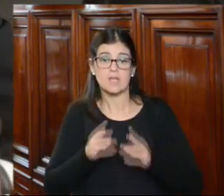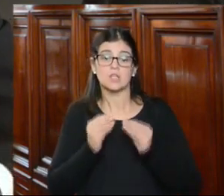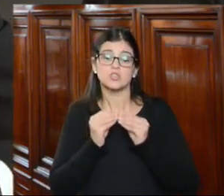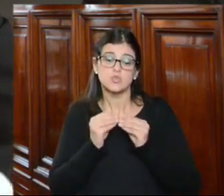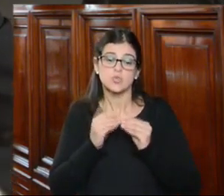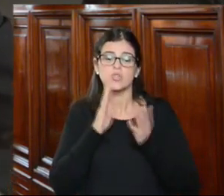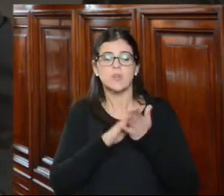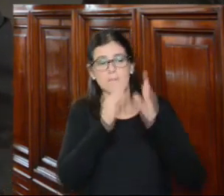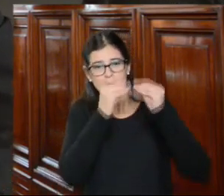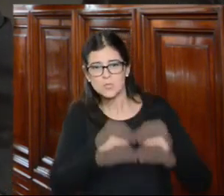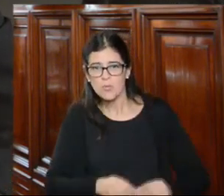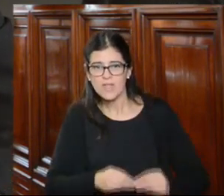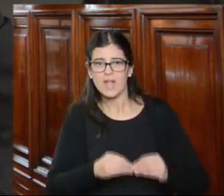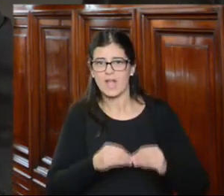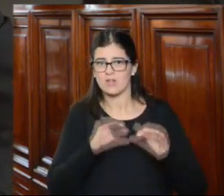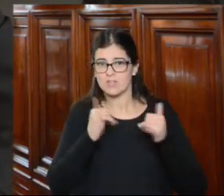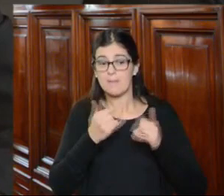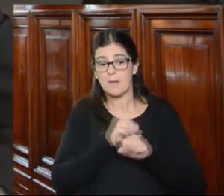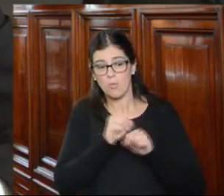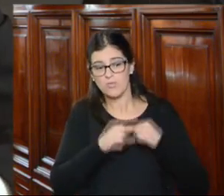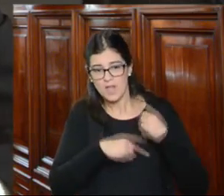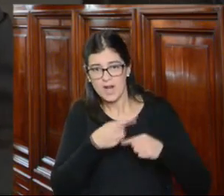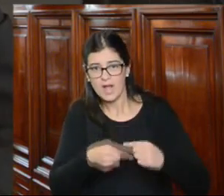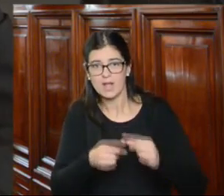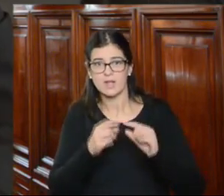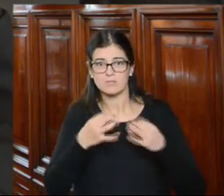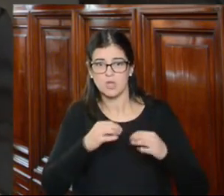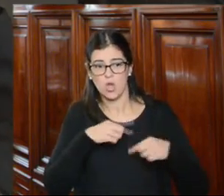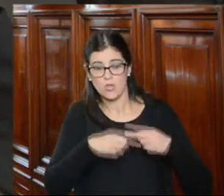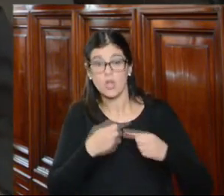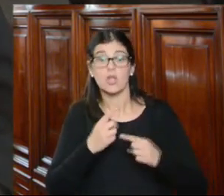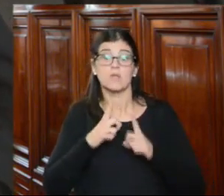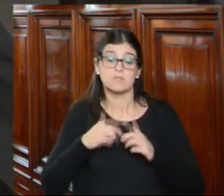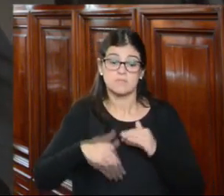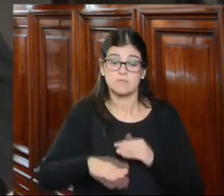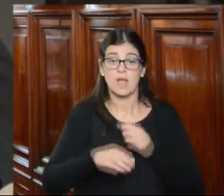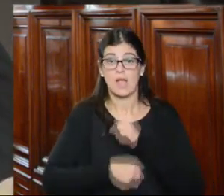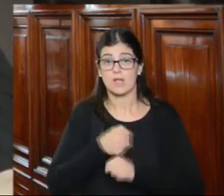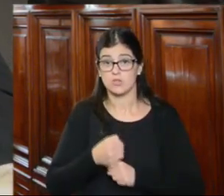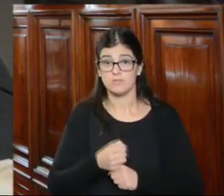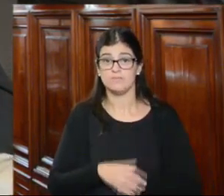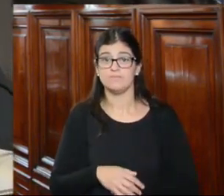asignación presupuestaria para que pudiéramos funcionar y esperemos seguirla teniendo en los próximos años